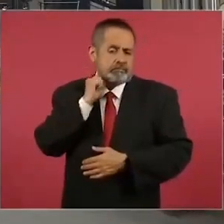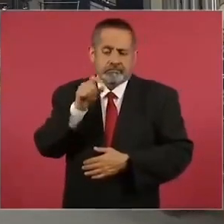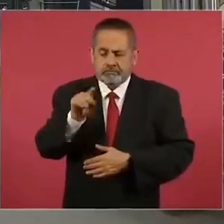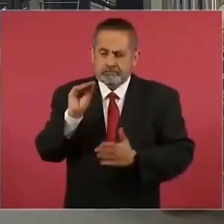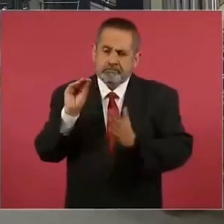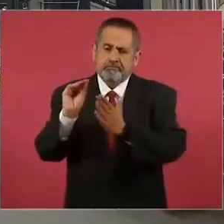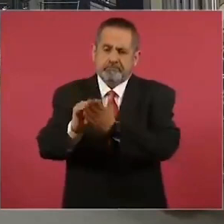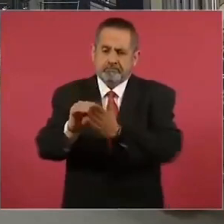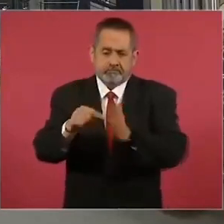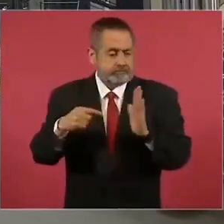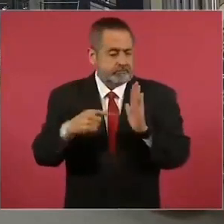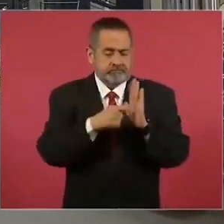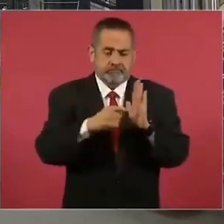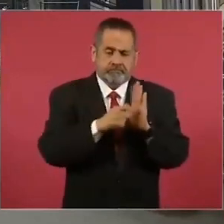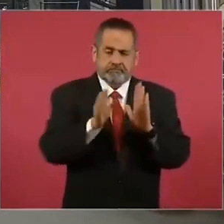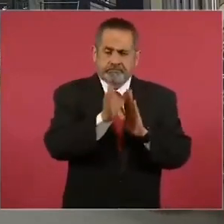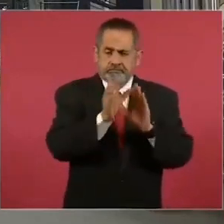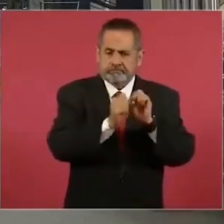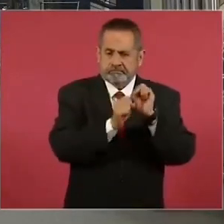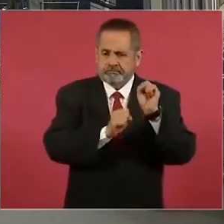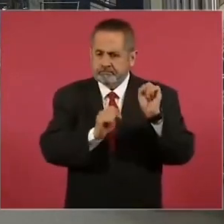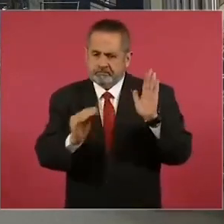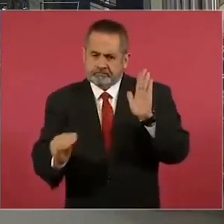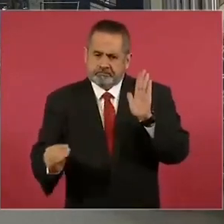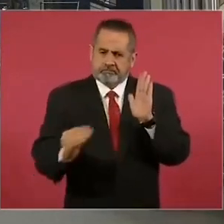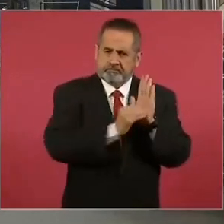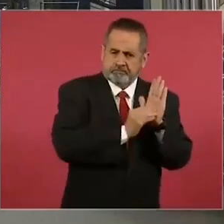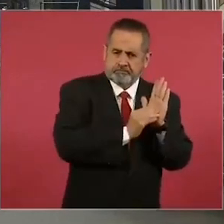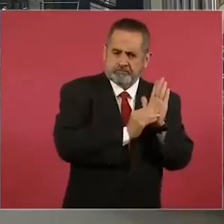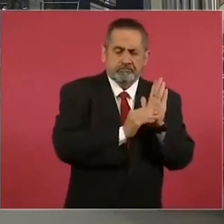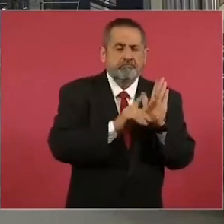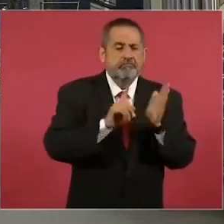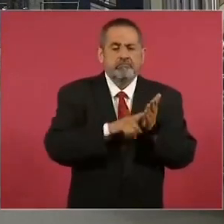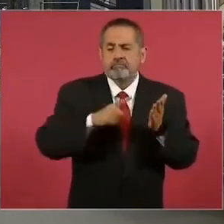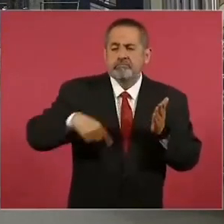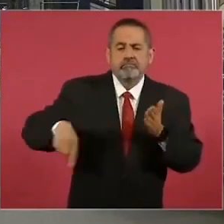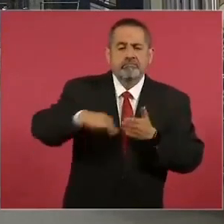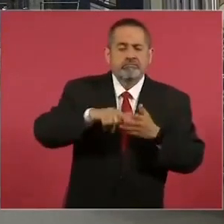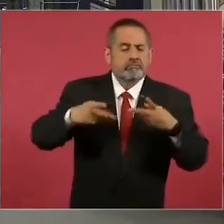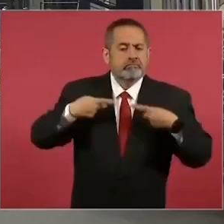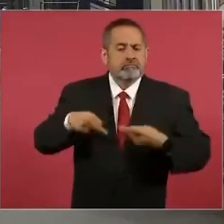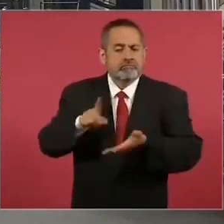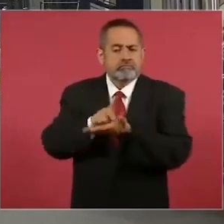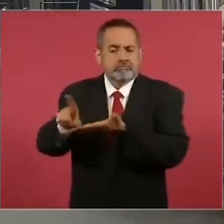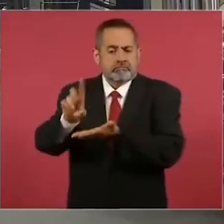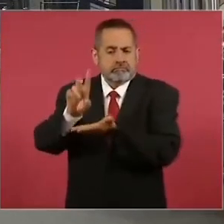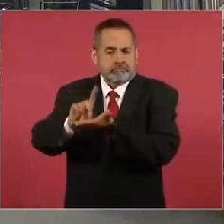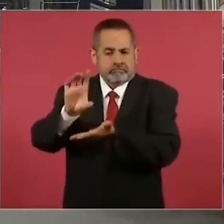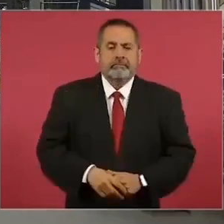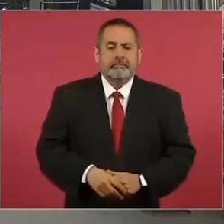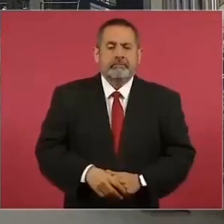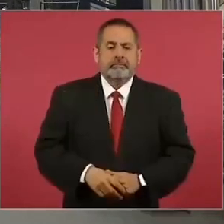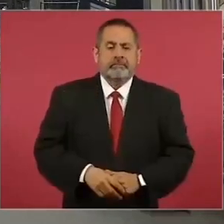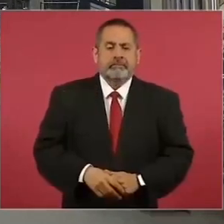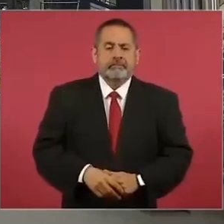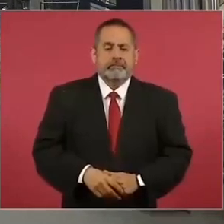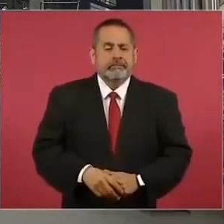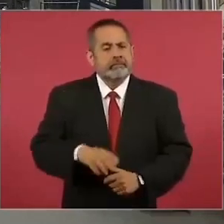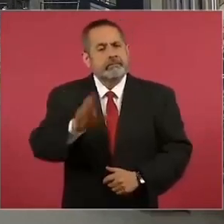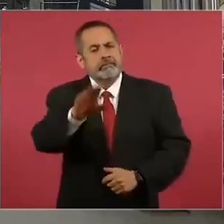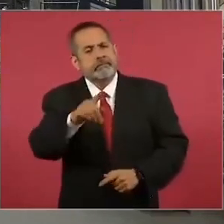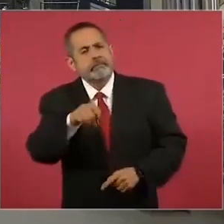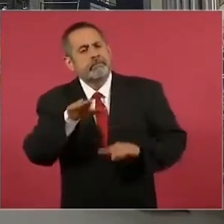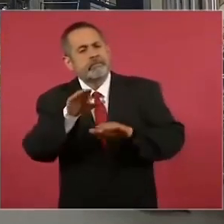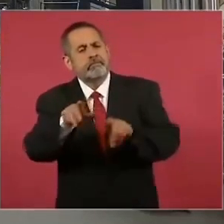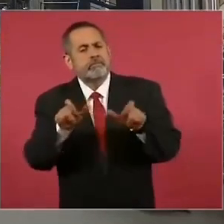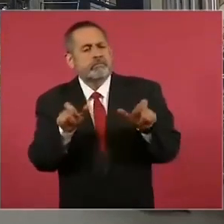a rango constitucional el derecho de los discapacitados. ¿Y la de la Guardia